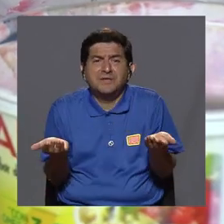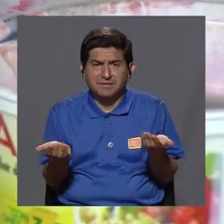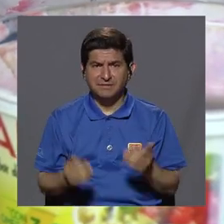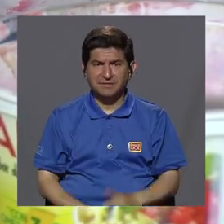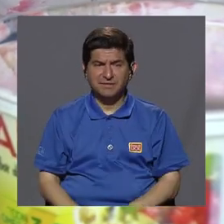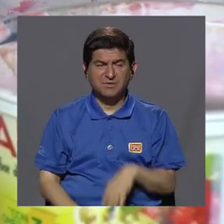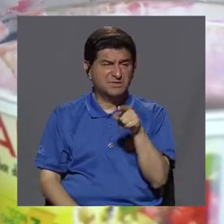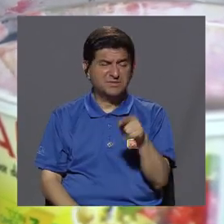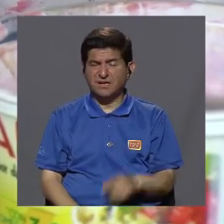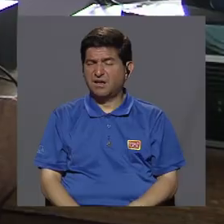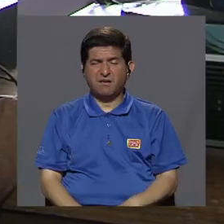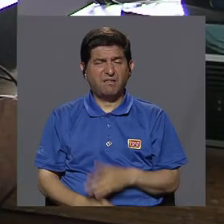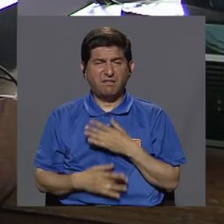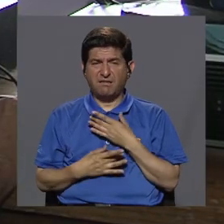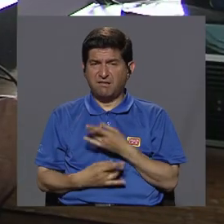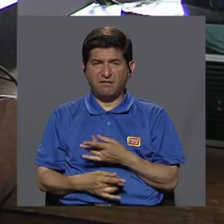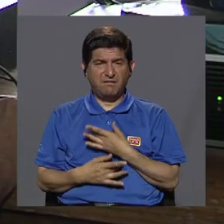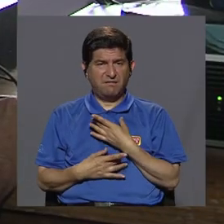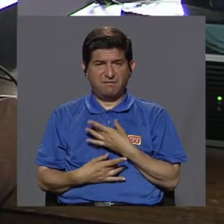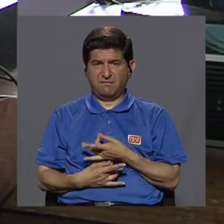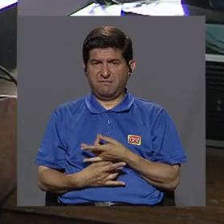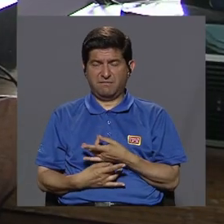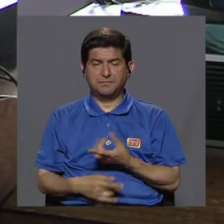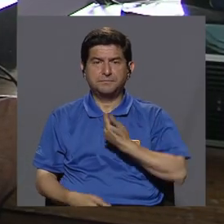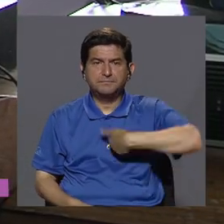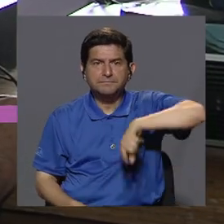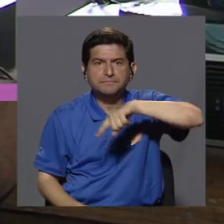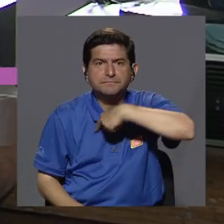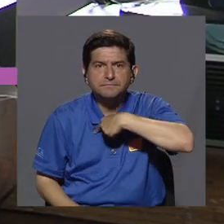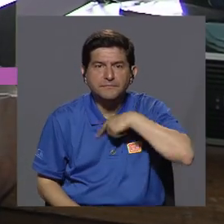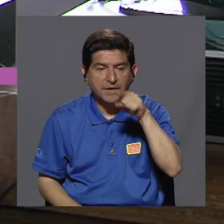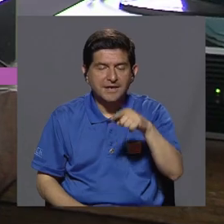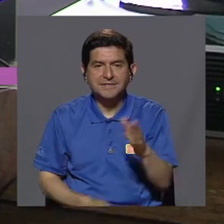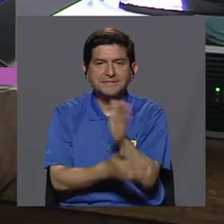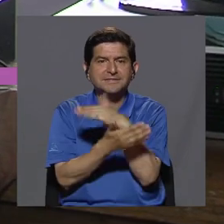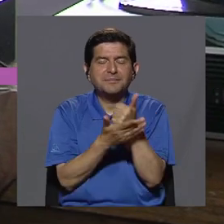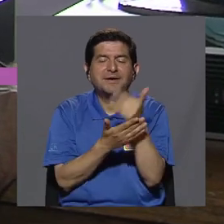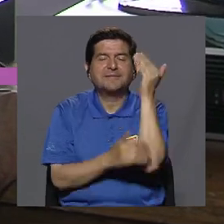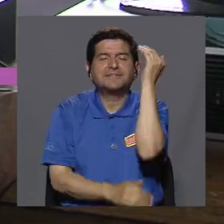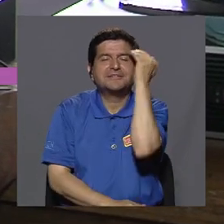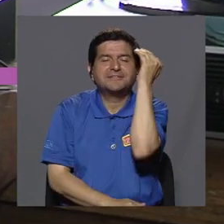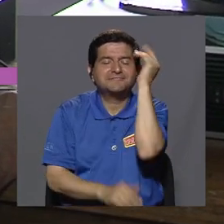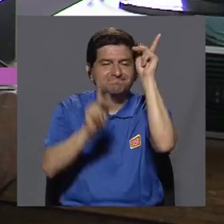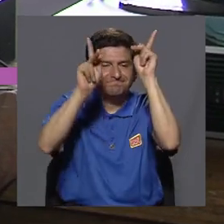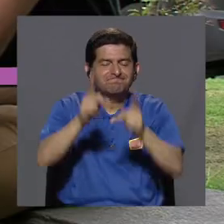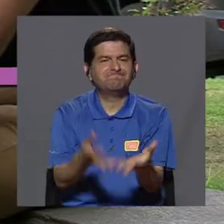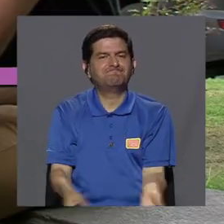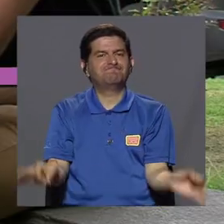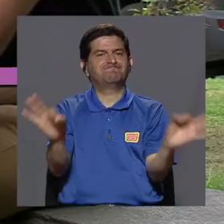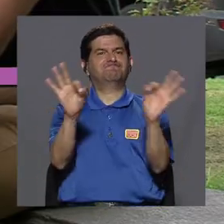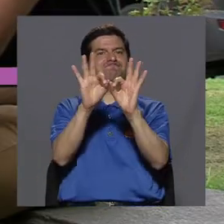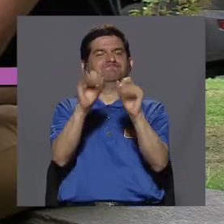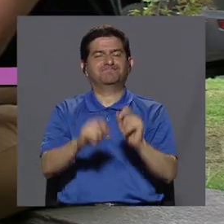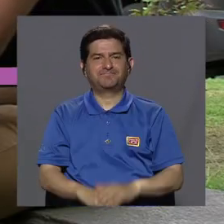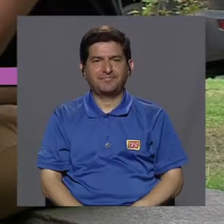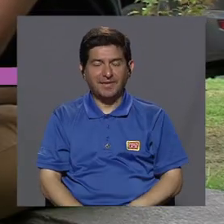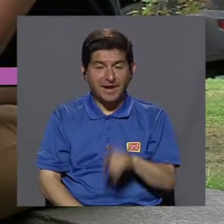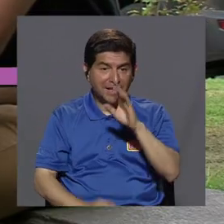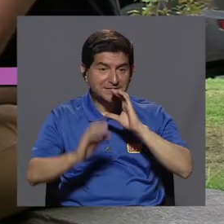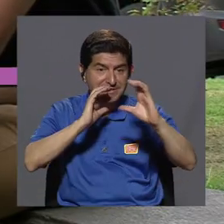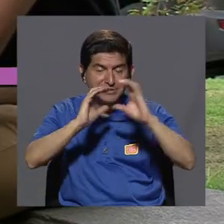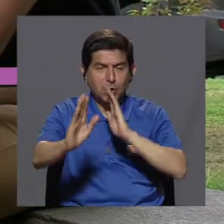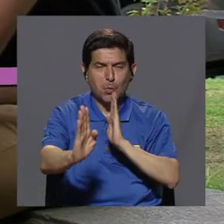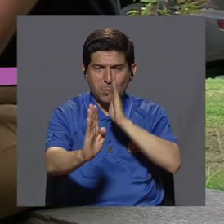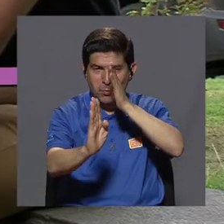entonces, ¿verdad? Se desmotiva, ¿verdad? Entonces, hay lo que nosotros, por eso le digo esa parte de conocer a la persona, ¿verdad? Desde esa